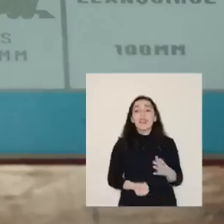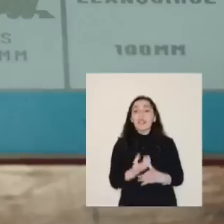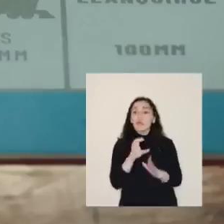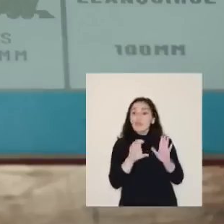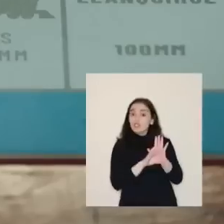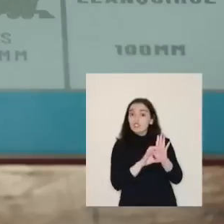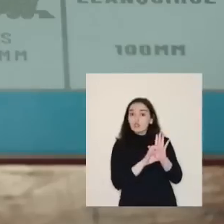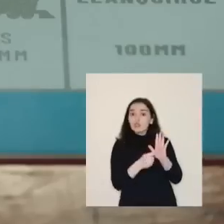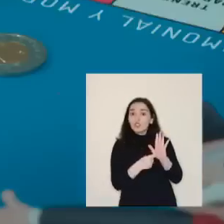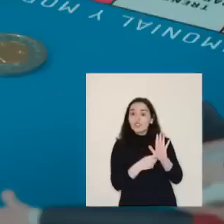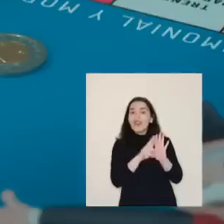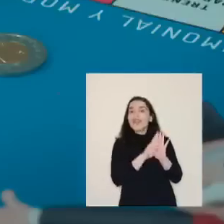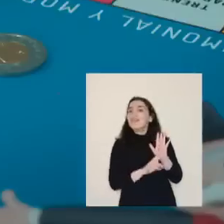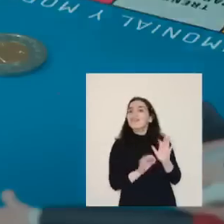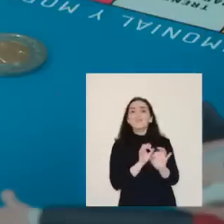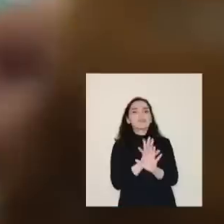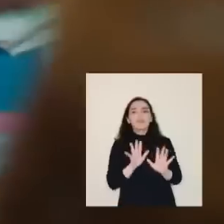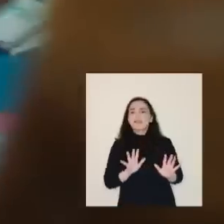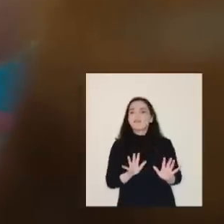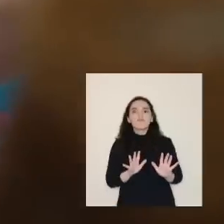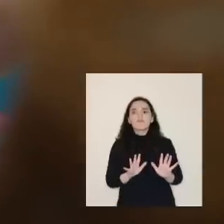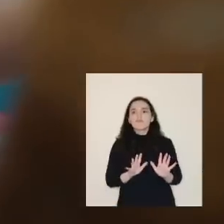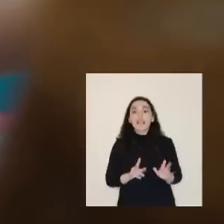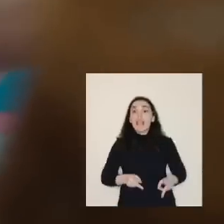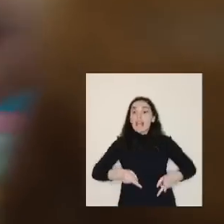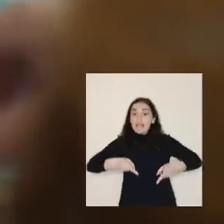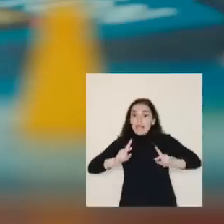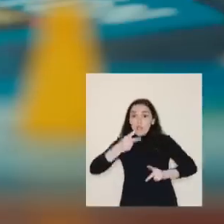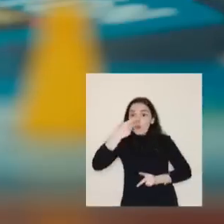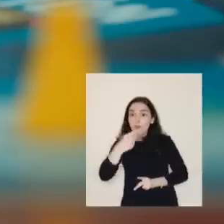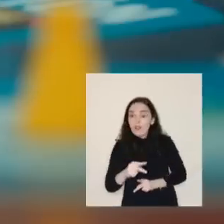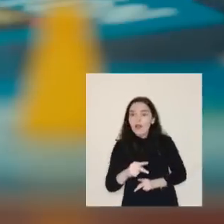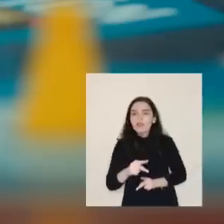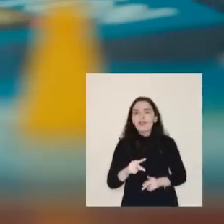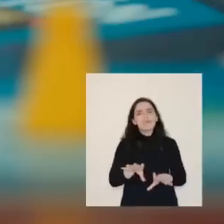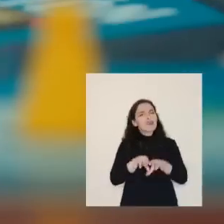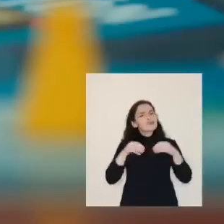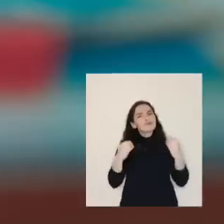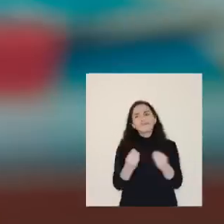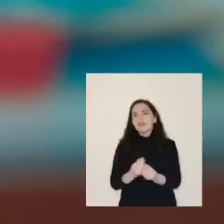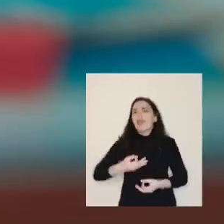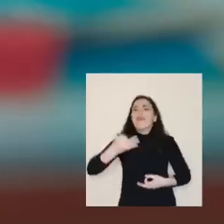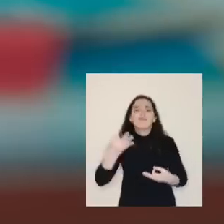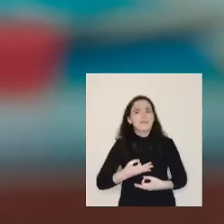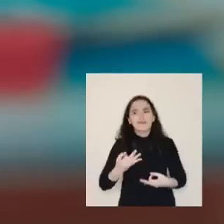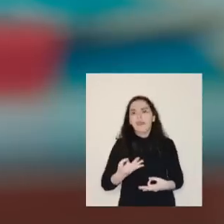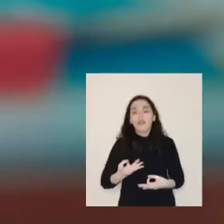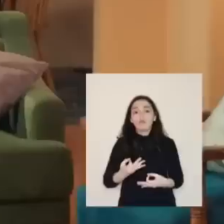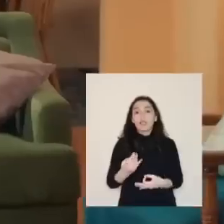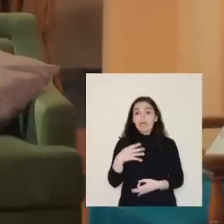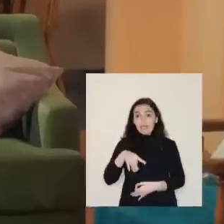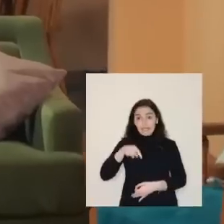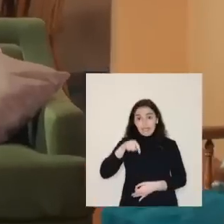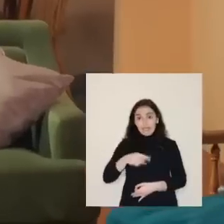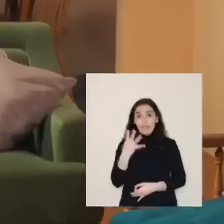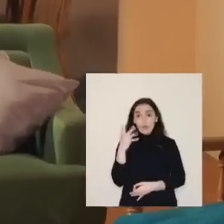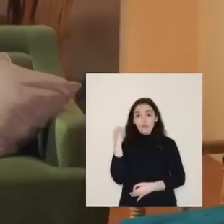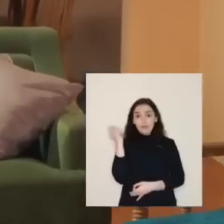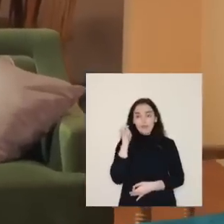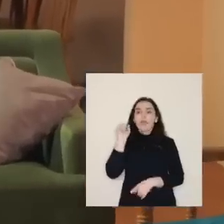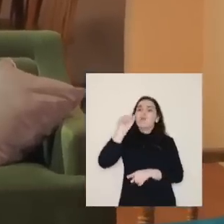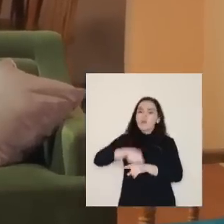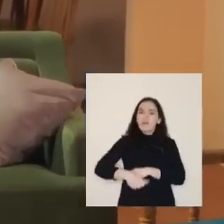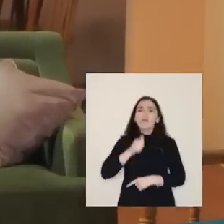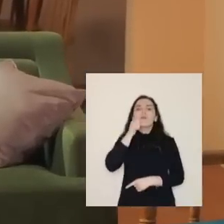En la nueva constitución las reglas son claras. El derecho a propiedad está totalmente garantizado. Este 4 de